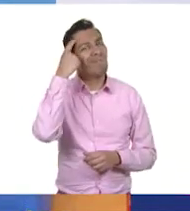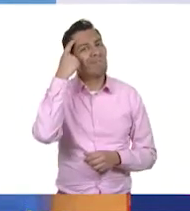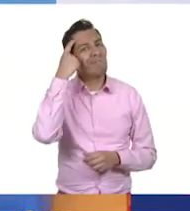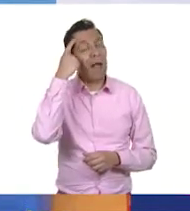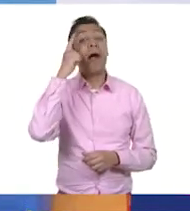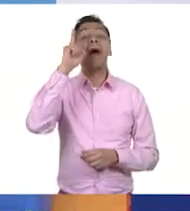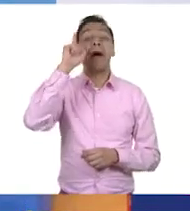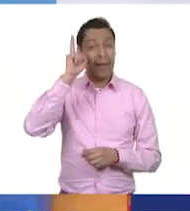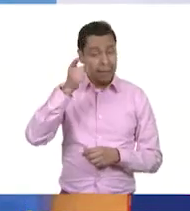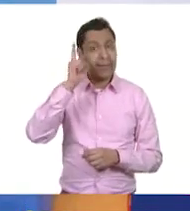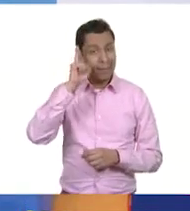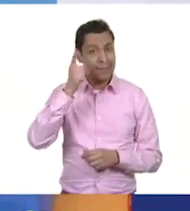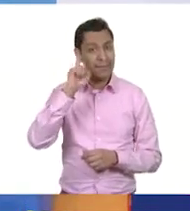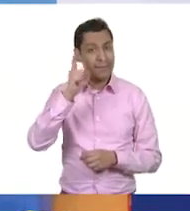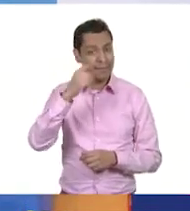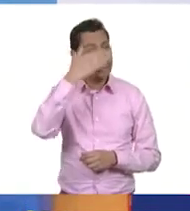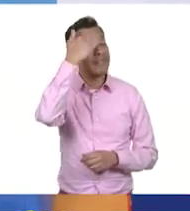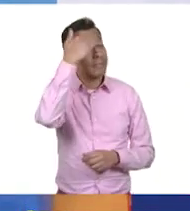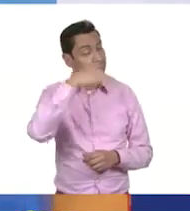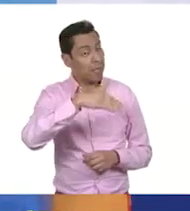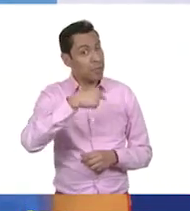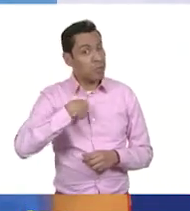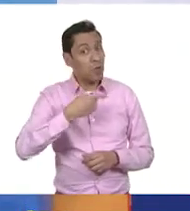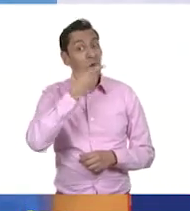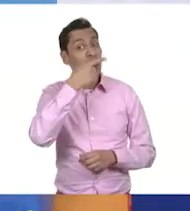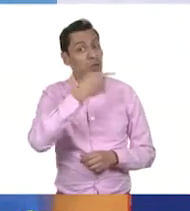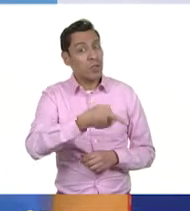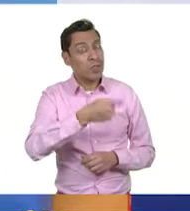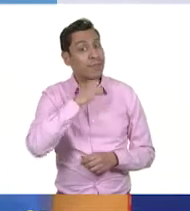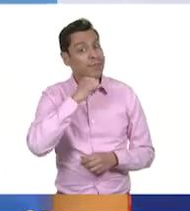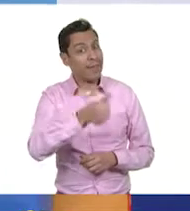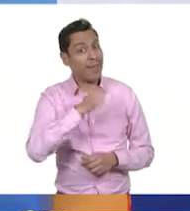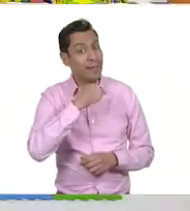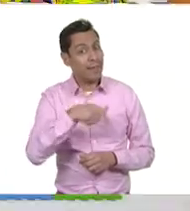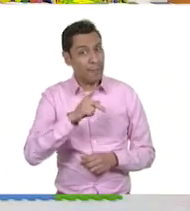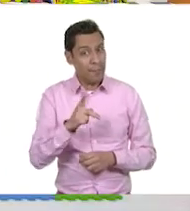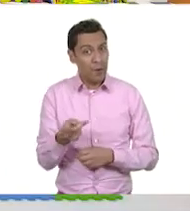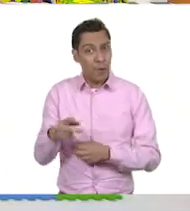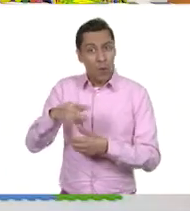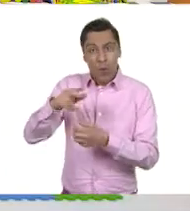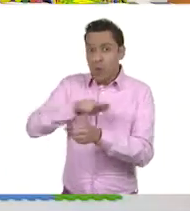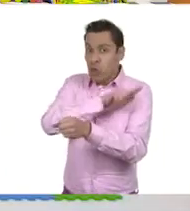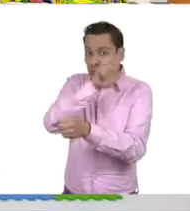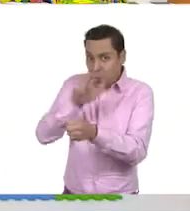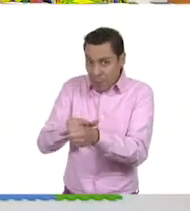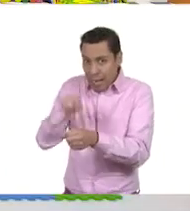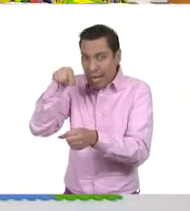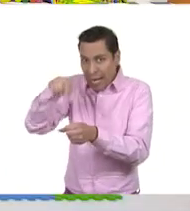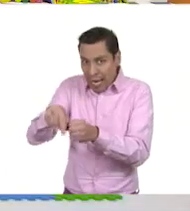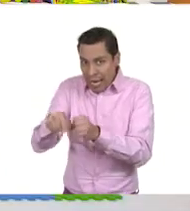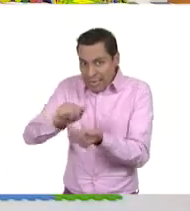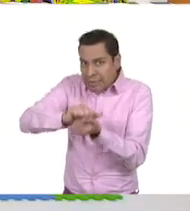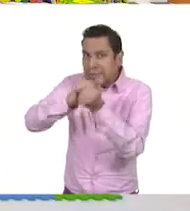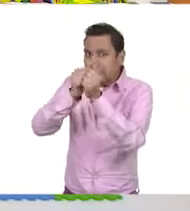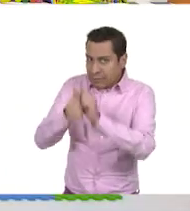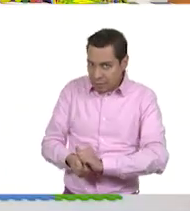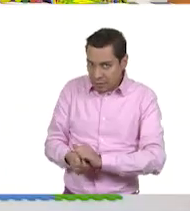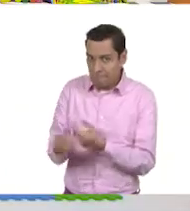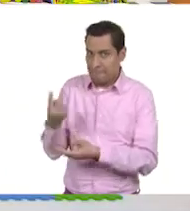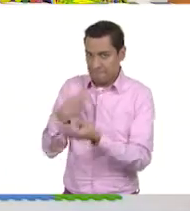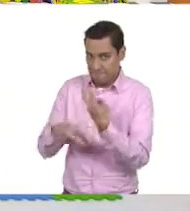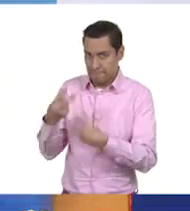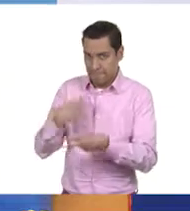¡Ay! ¿Sabes qué? No hemos mencionado un recurso que es natural, que de allí parte para hacer otros